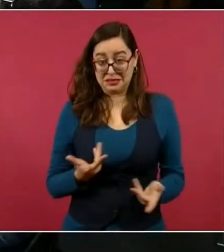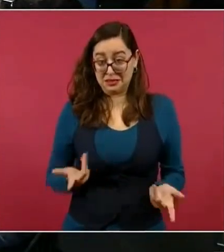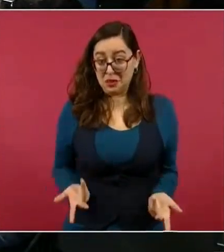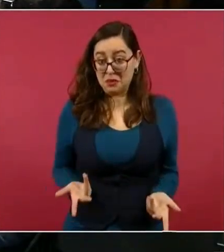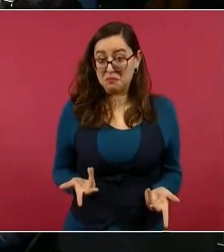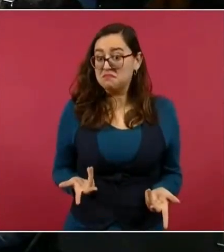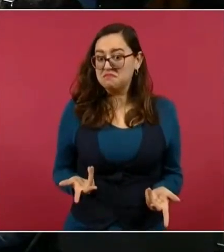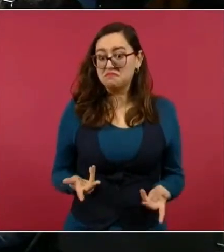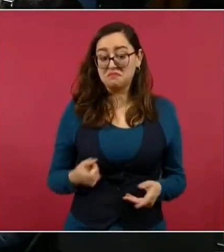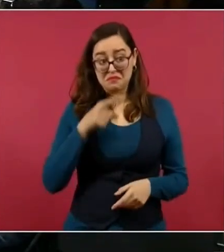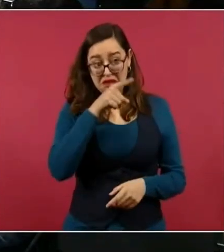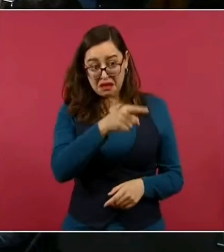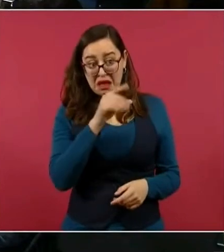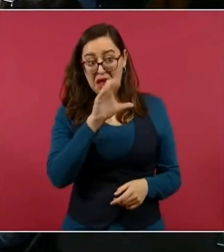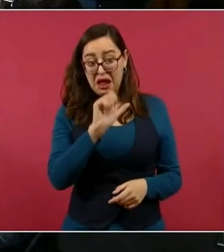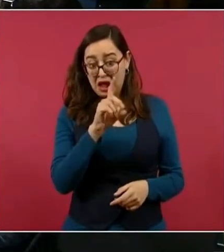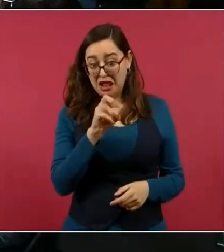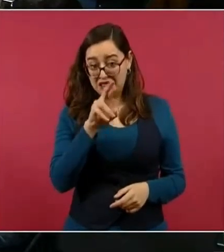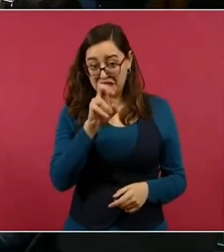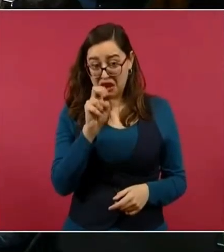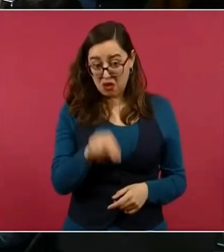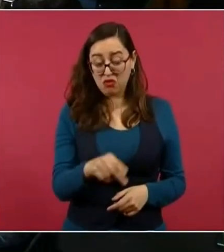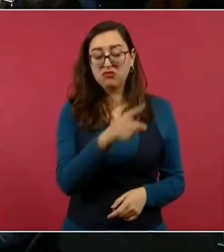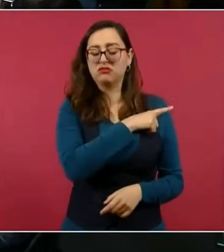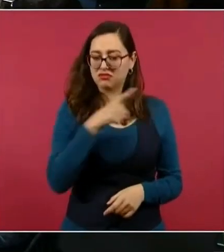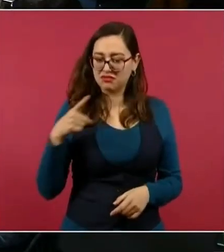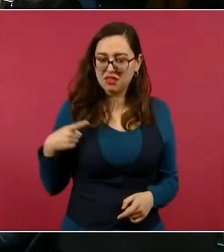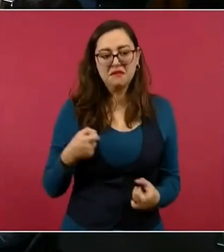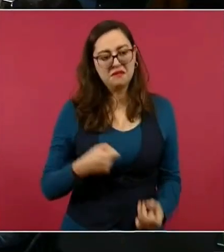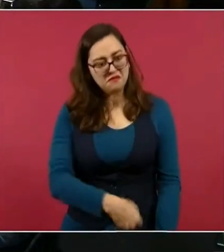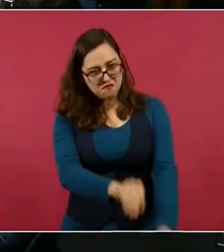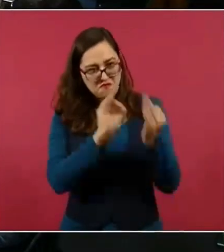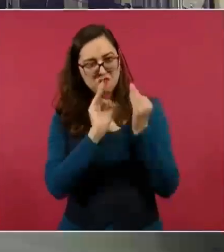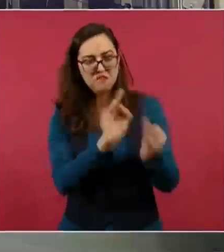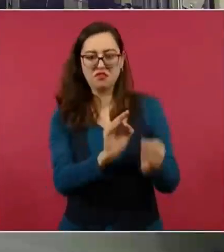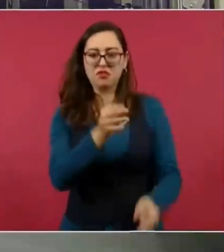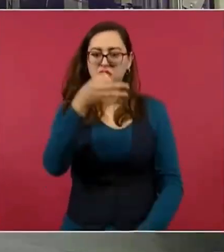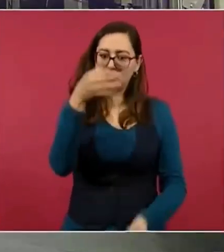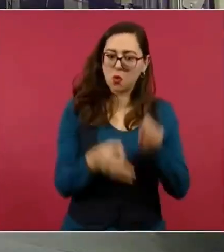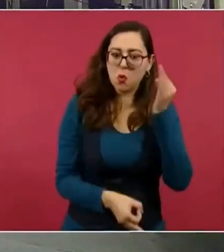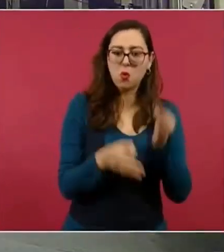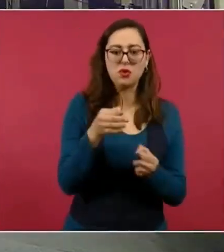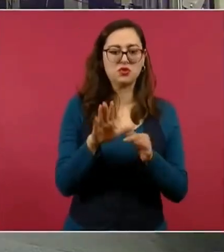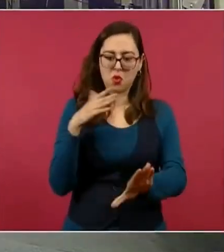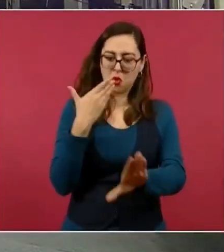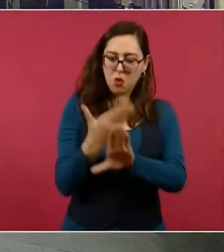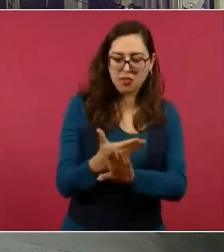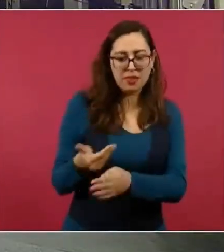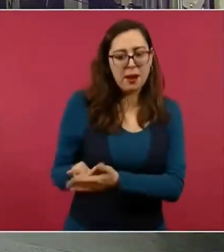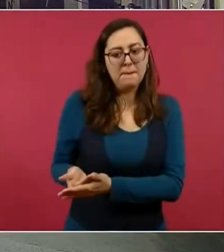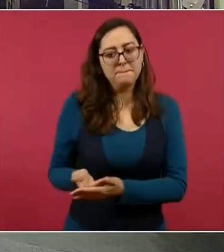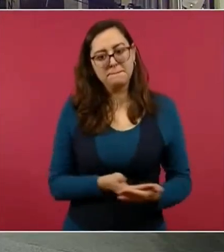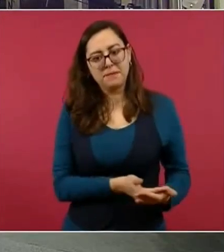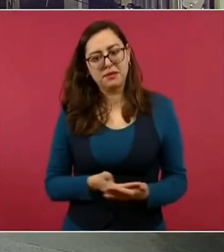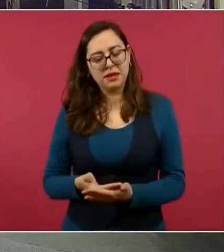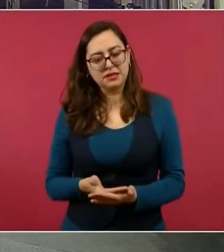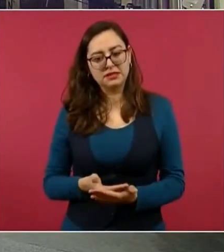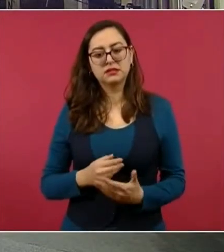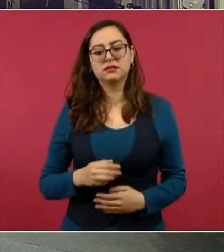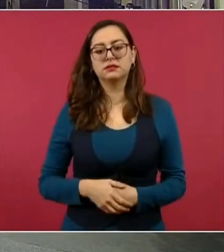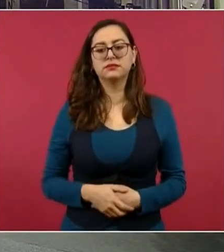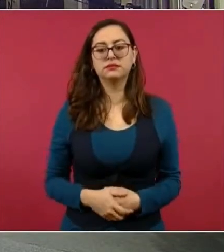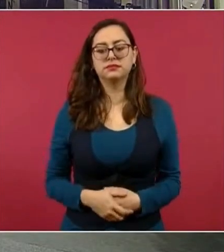a rendir cuentas a Felipe Calderón por esta operación de Estado, este crimen de Estado que se cometió con estos chiquitos de la guardería ABC.